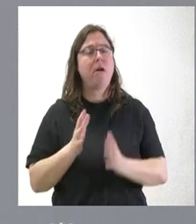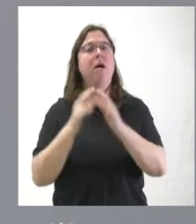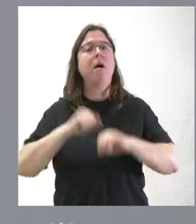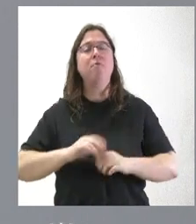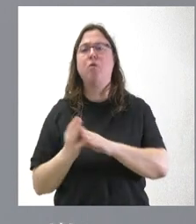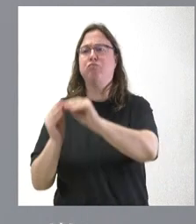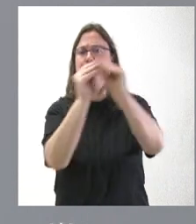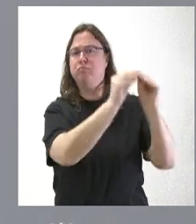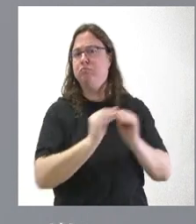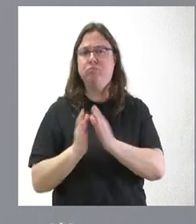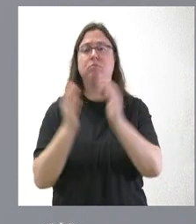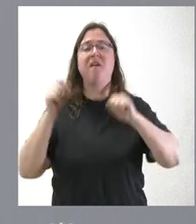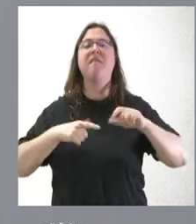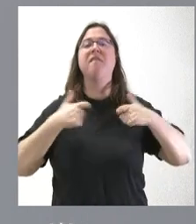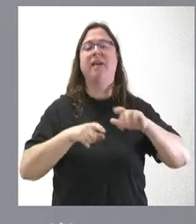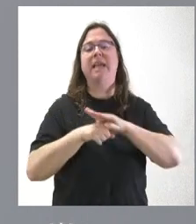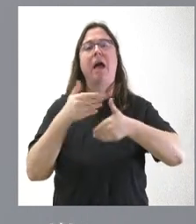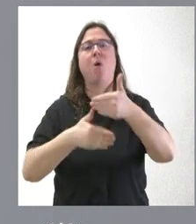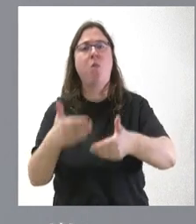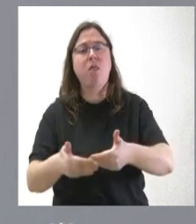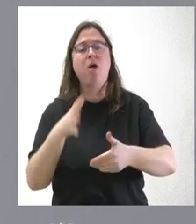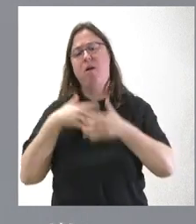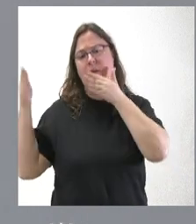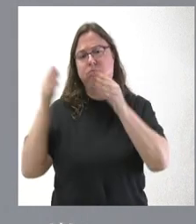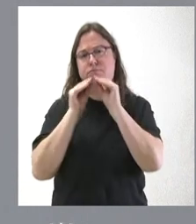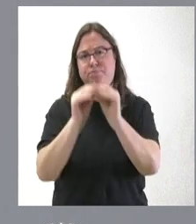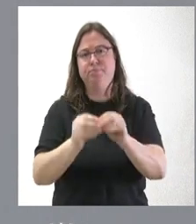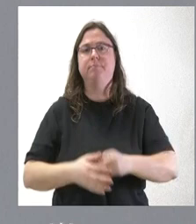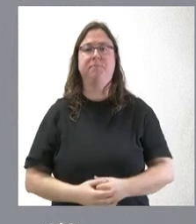consenso, en fase de ejecución y ahora estamos centrados en ejecutarlos.